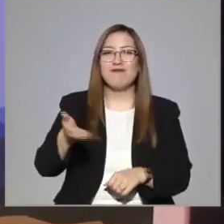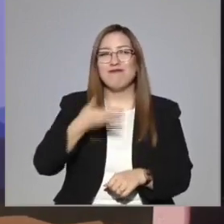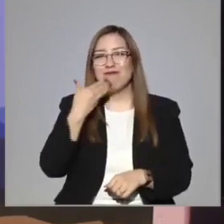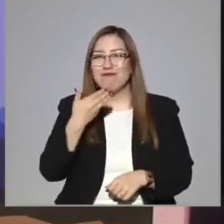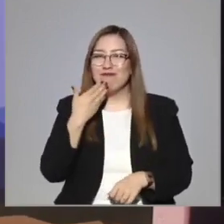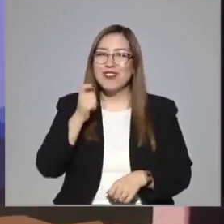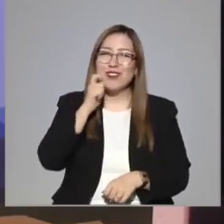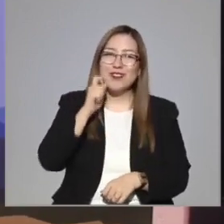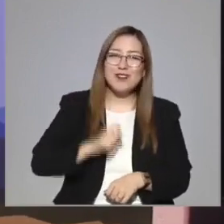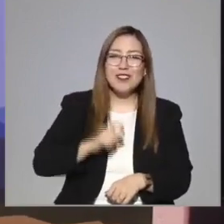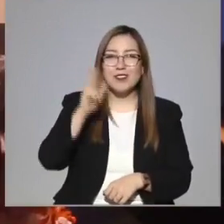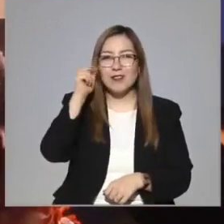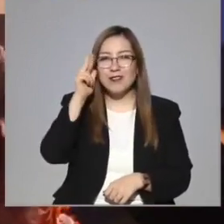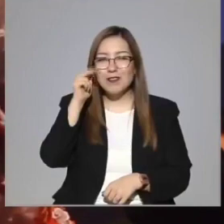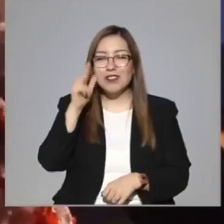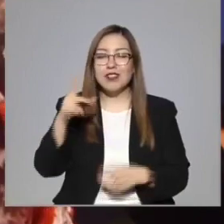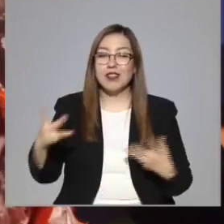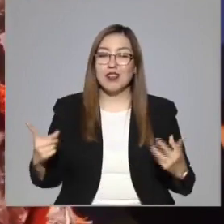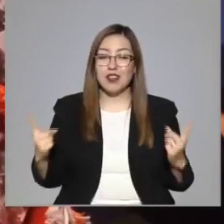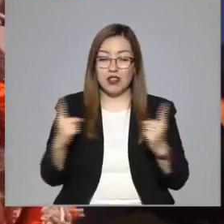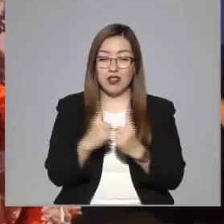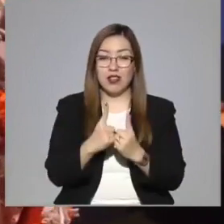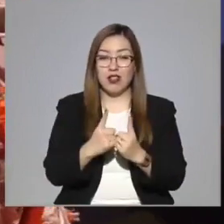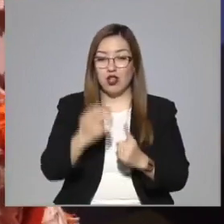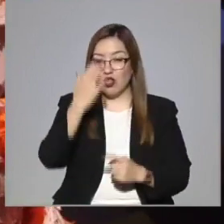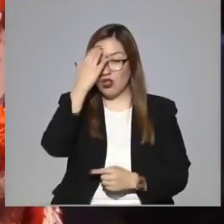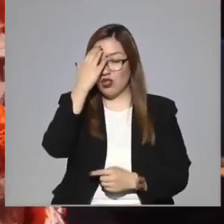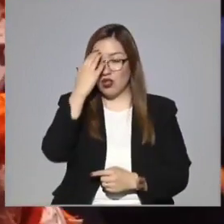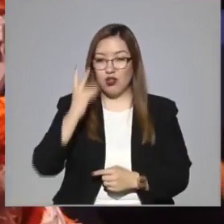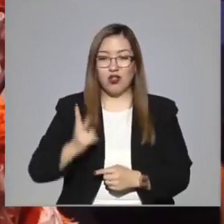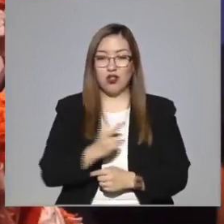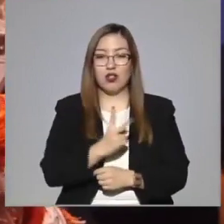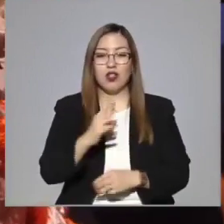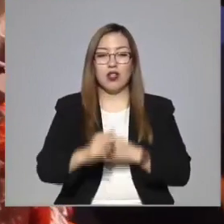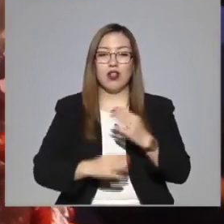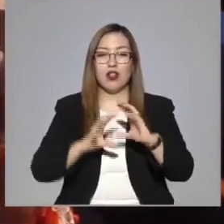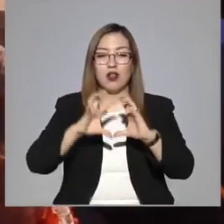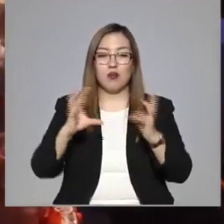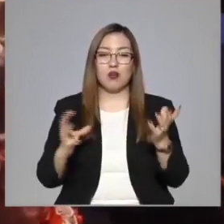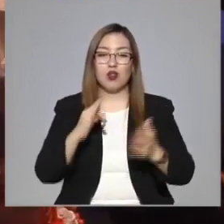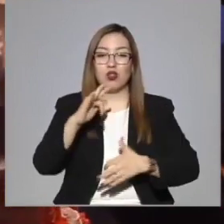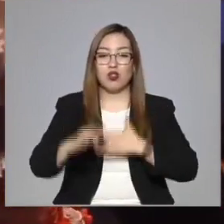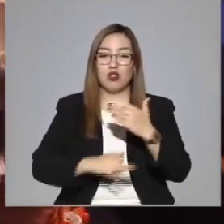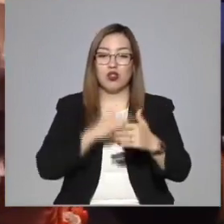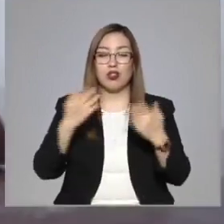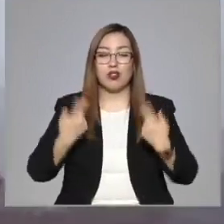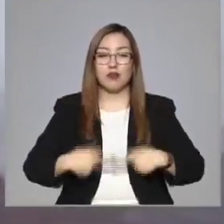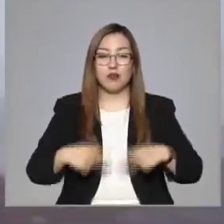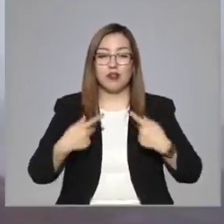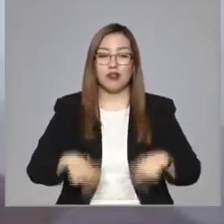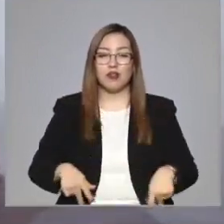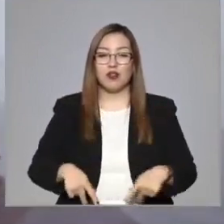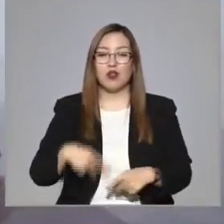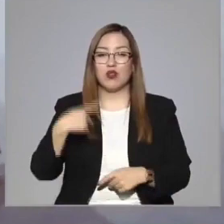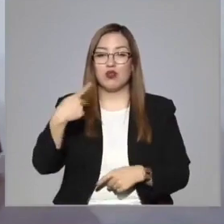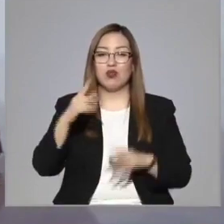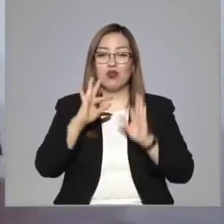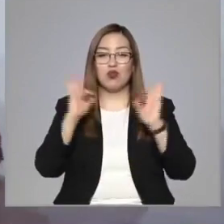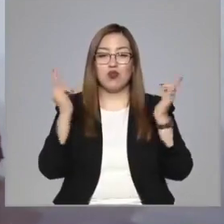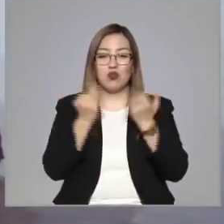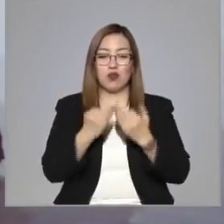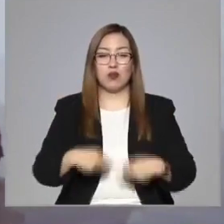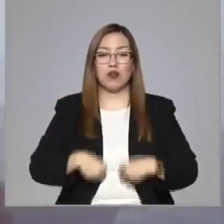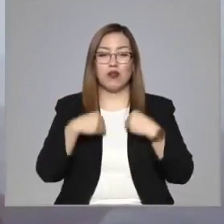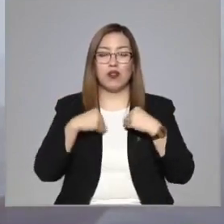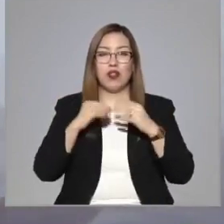juguetona, que se conocen y hacen que todo el mundo en el bosque cambien su perspectiva sobre